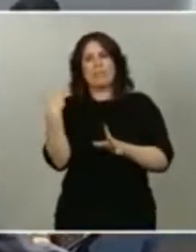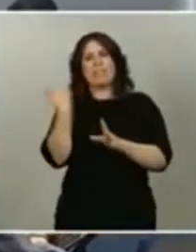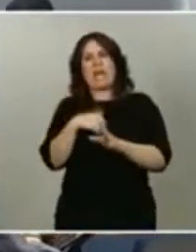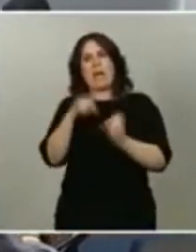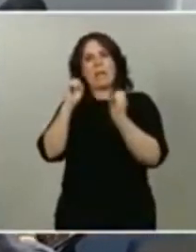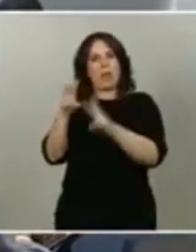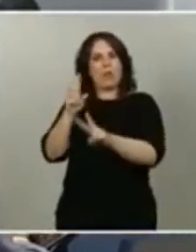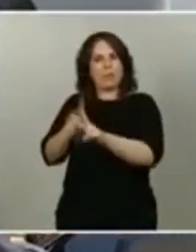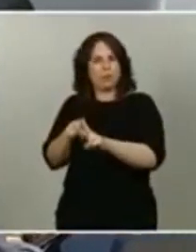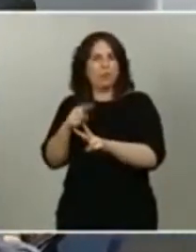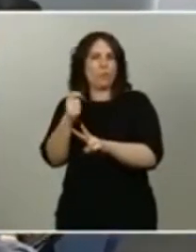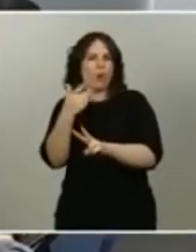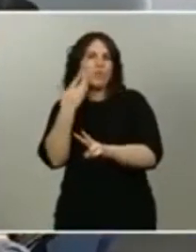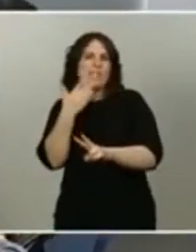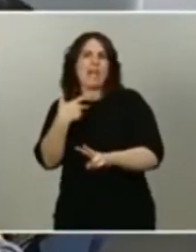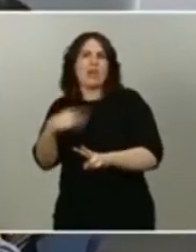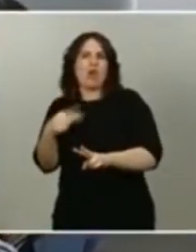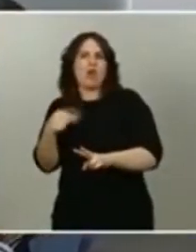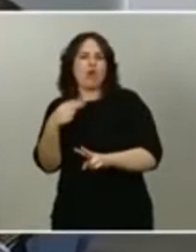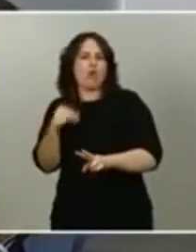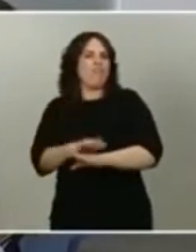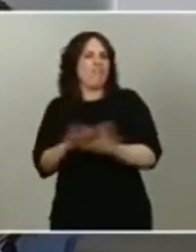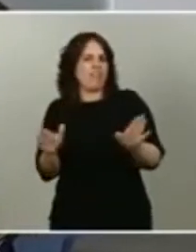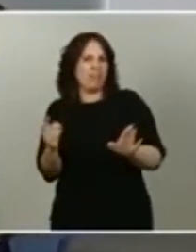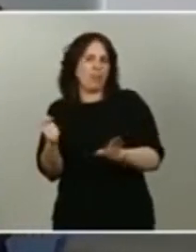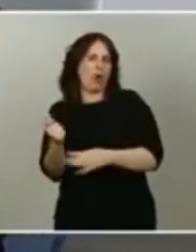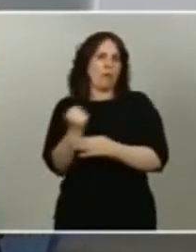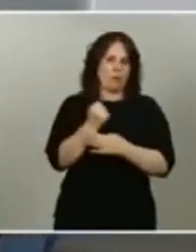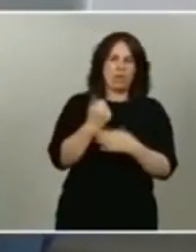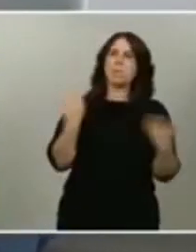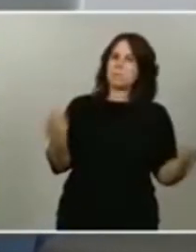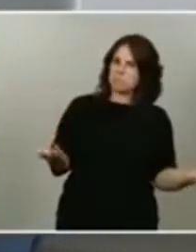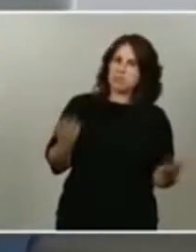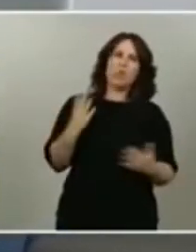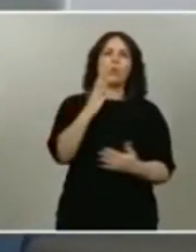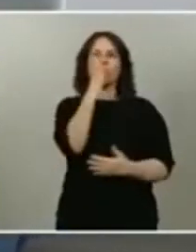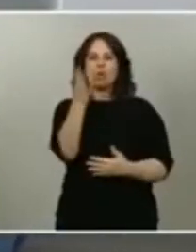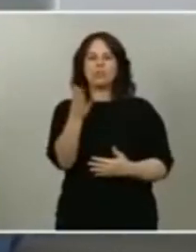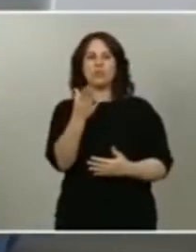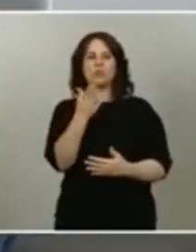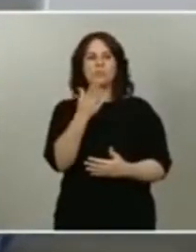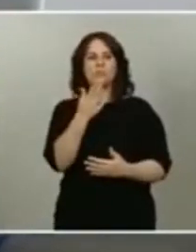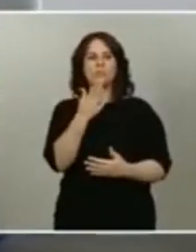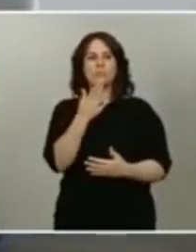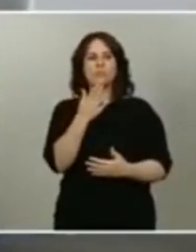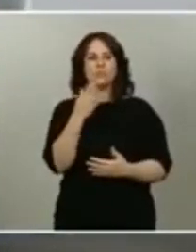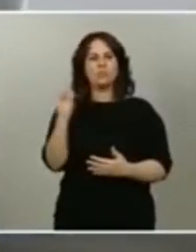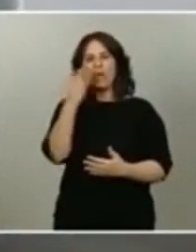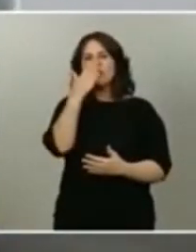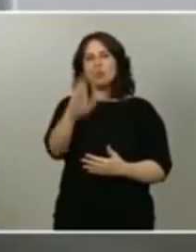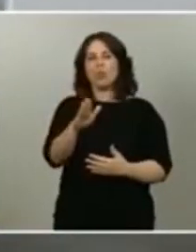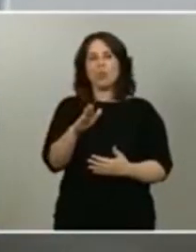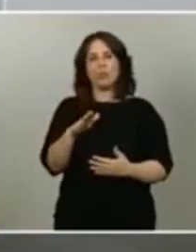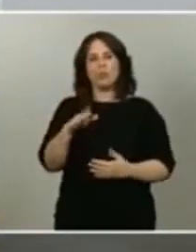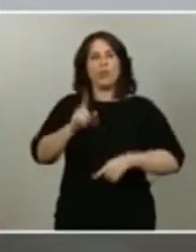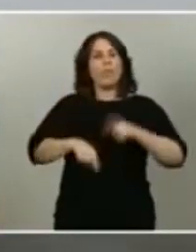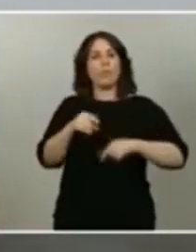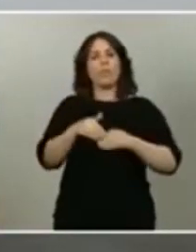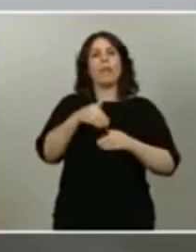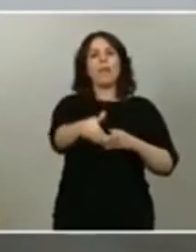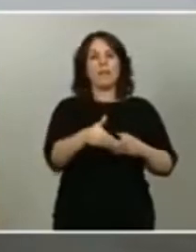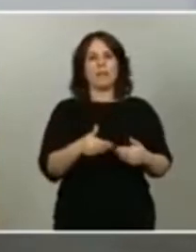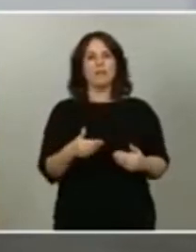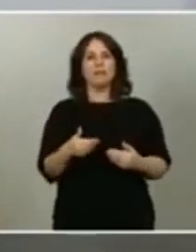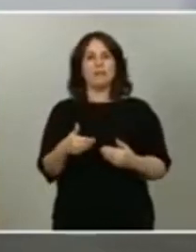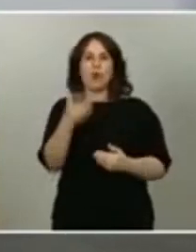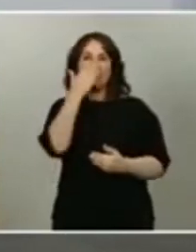cautela y con toda la prudencia, la continuidad en esa actitud es la que marcará y reflejará la honestidad y